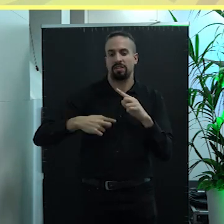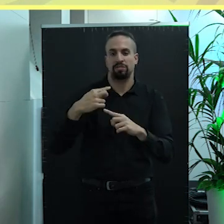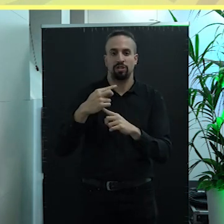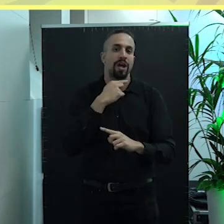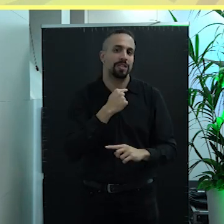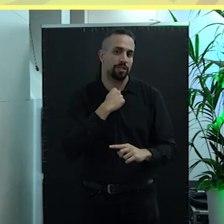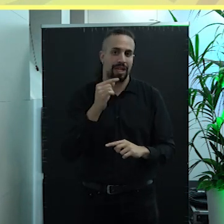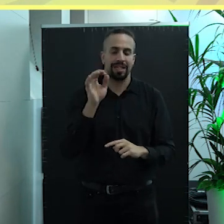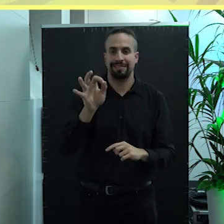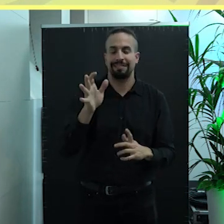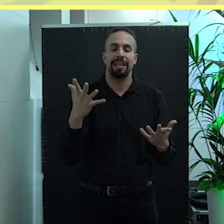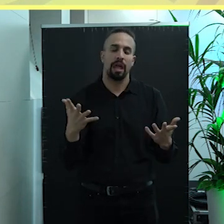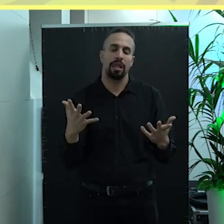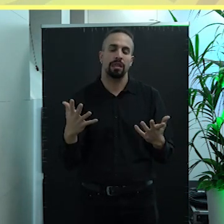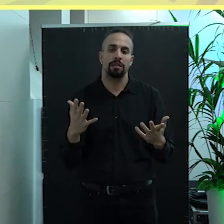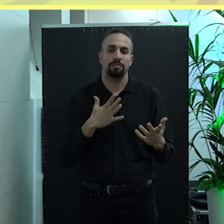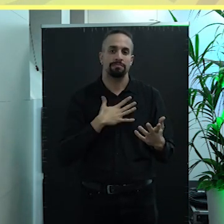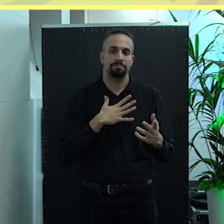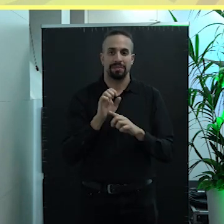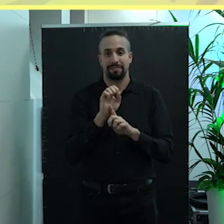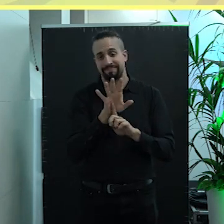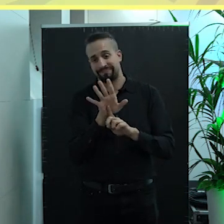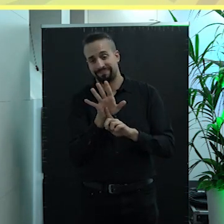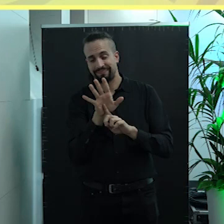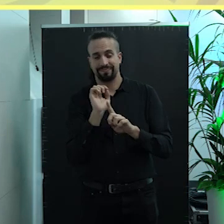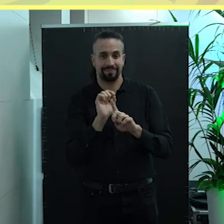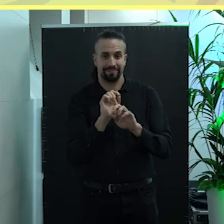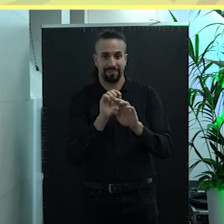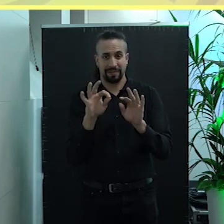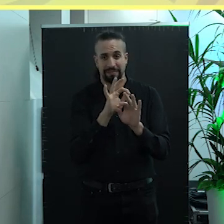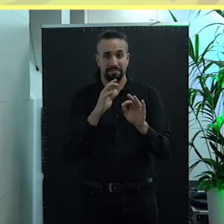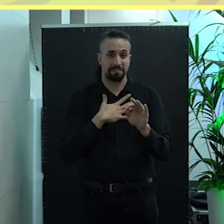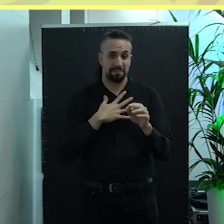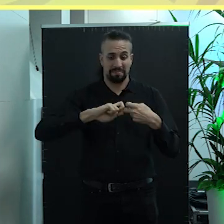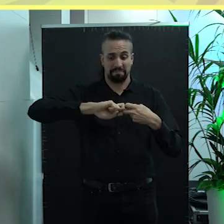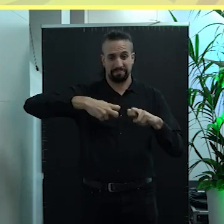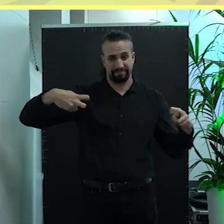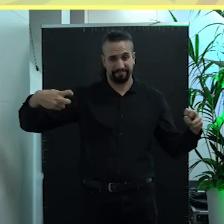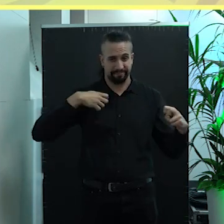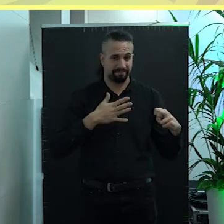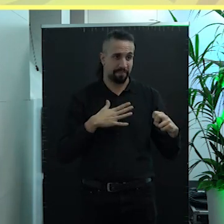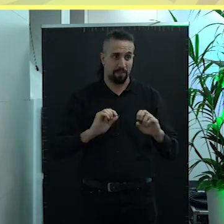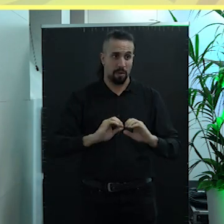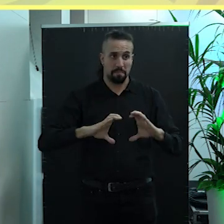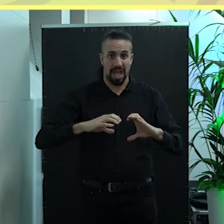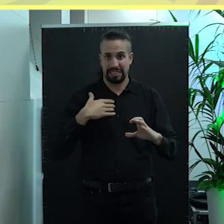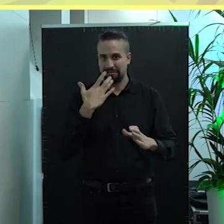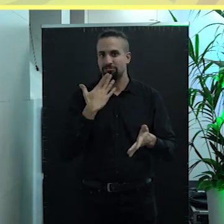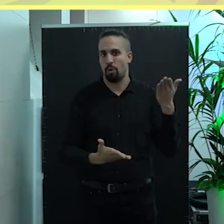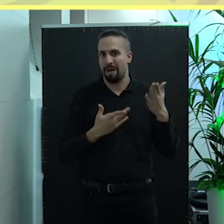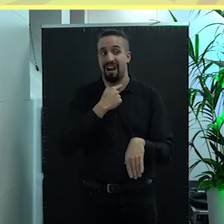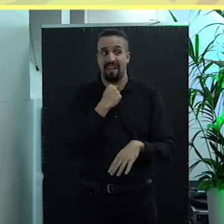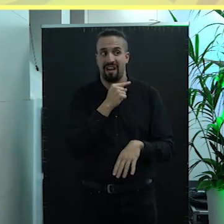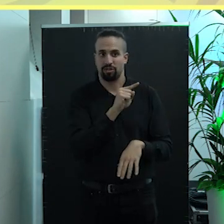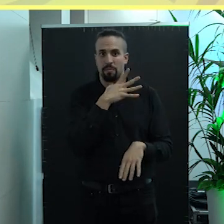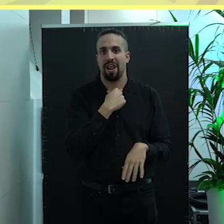así que es verdad que mi mi palmito o sea mi mi empleita es más gruesa que la de la graciosa porque